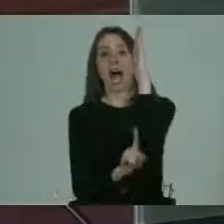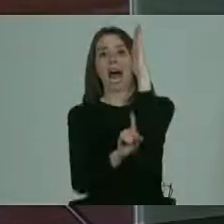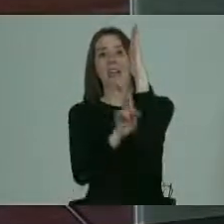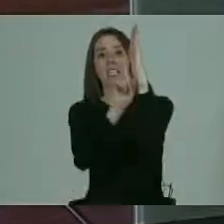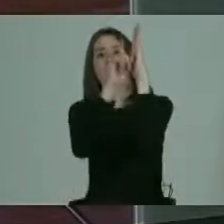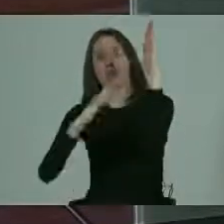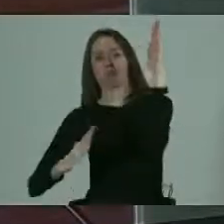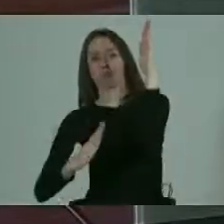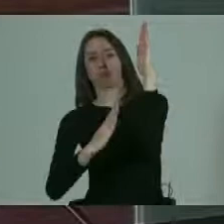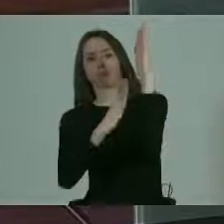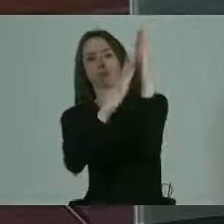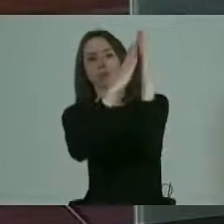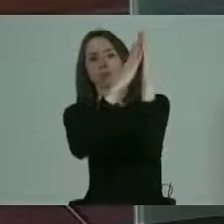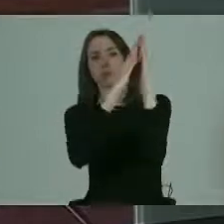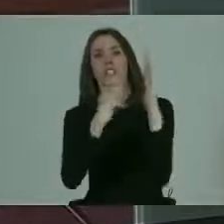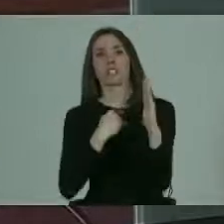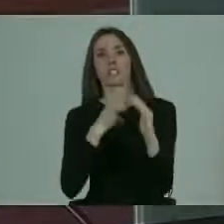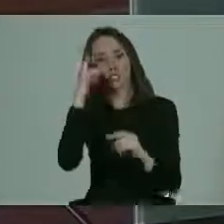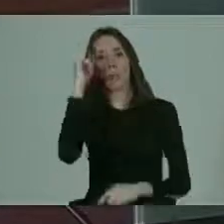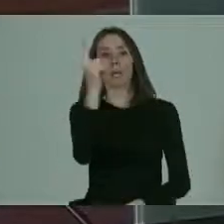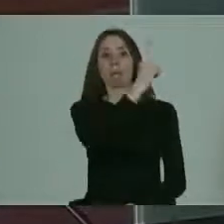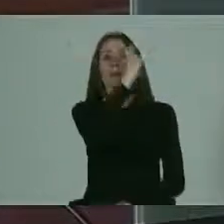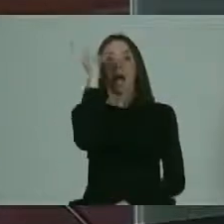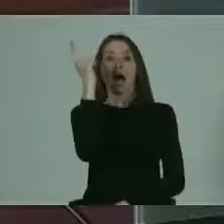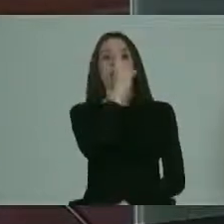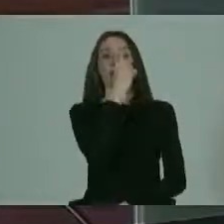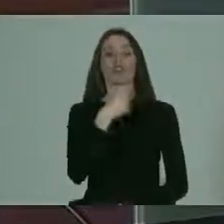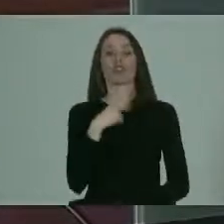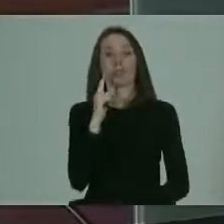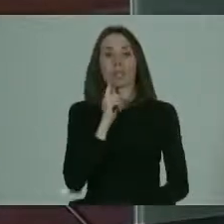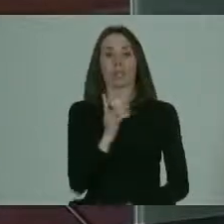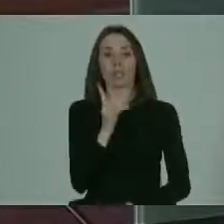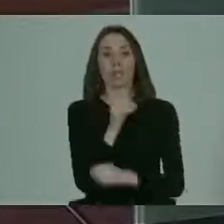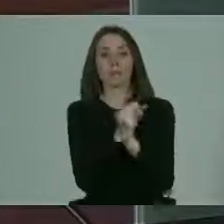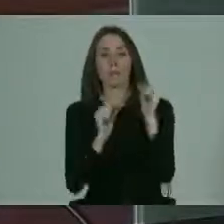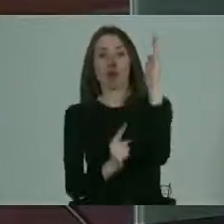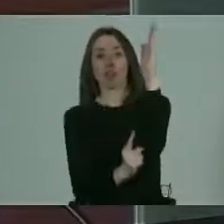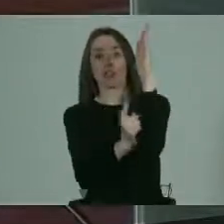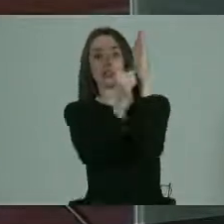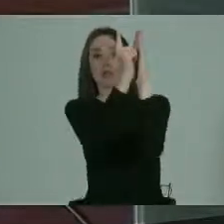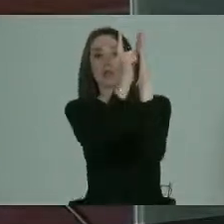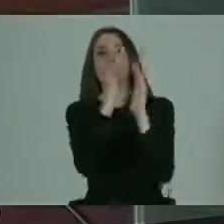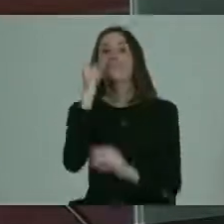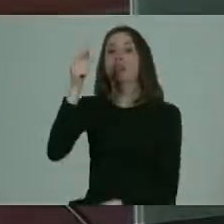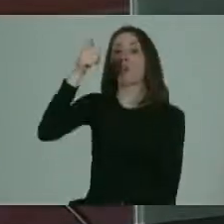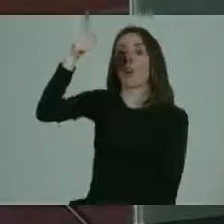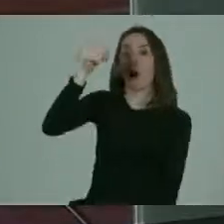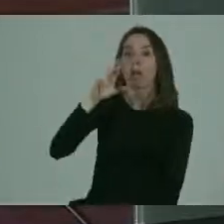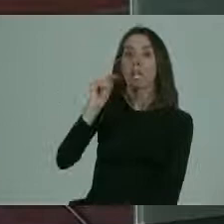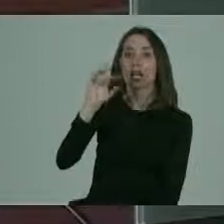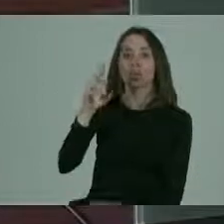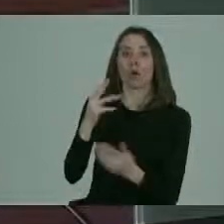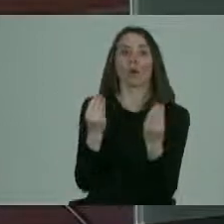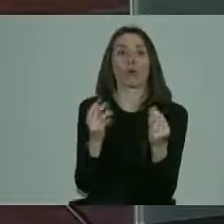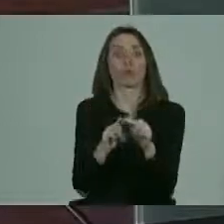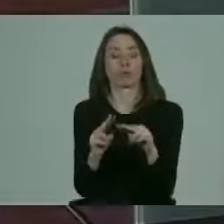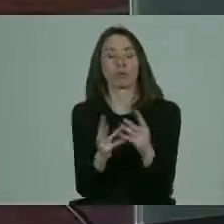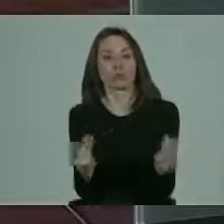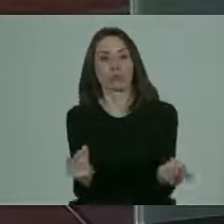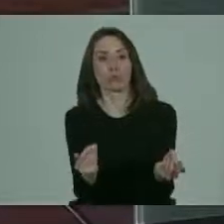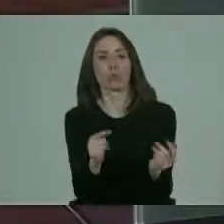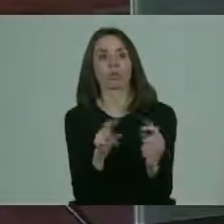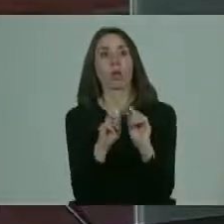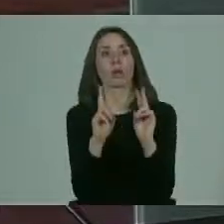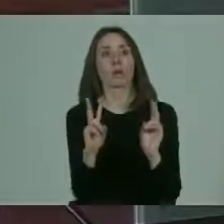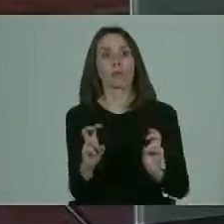¿no es cierto? que yo soy vertigosa entonces yo tengo discapacidad para subir ahí entonces le al rector eso tenemos que solucionarlo ¿no? ahí tenemos un